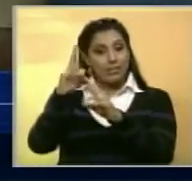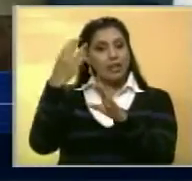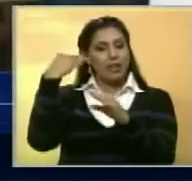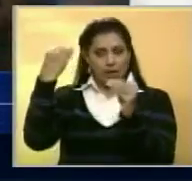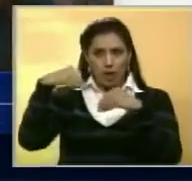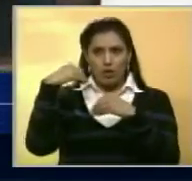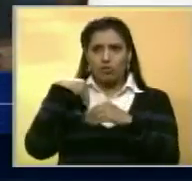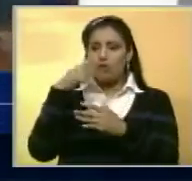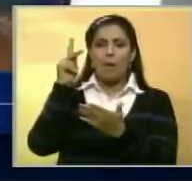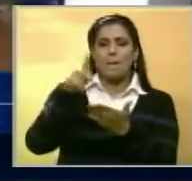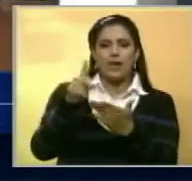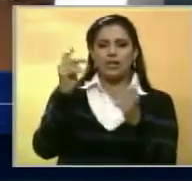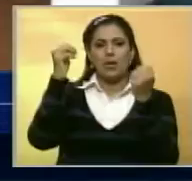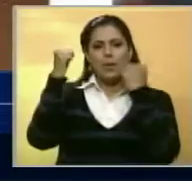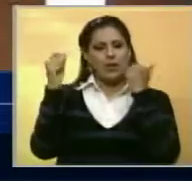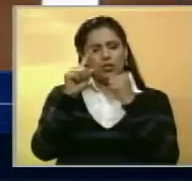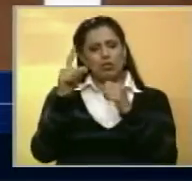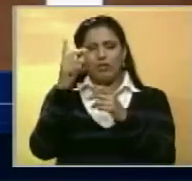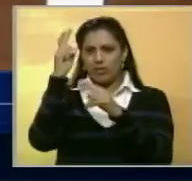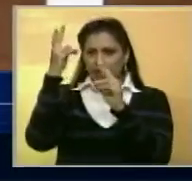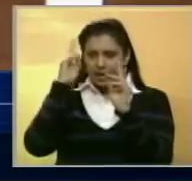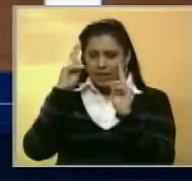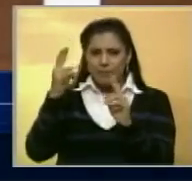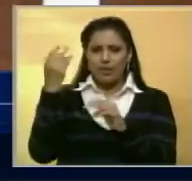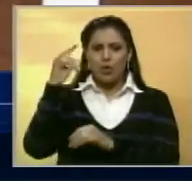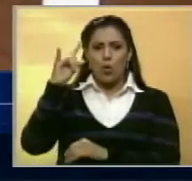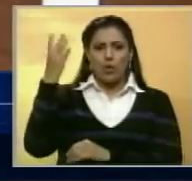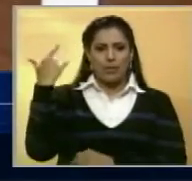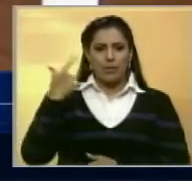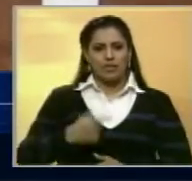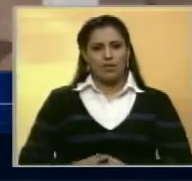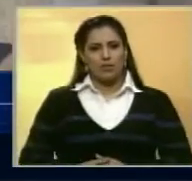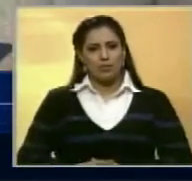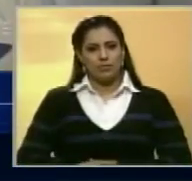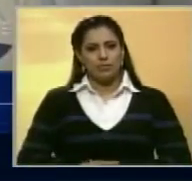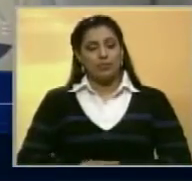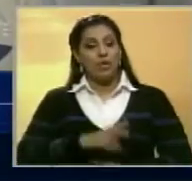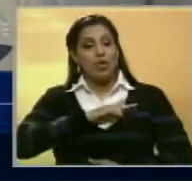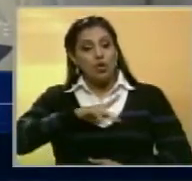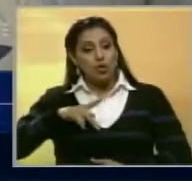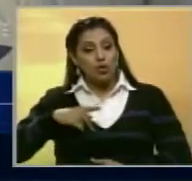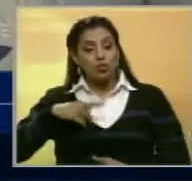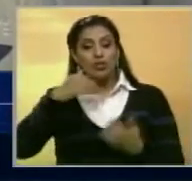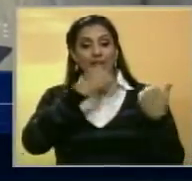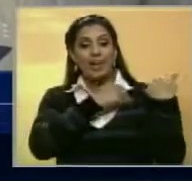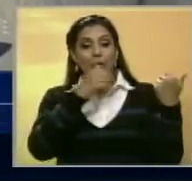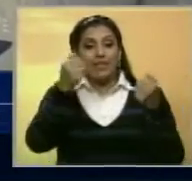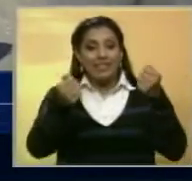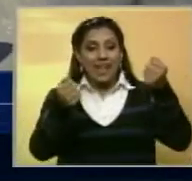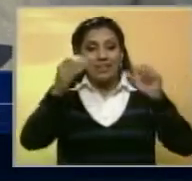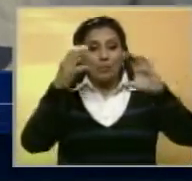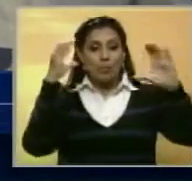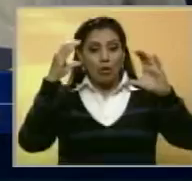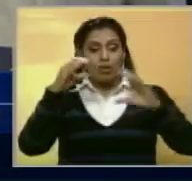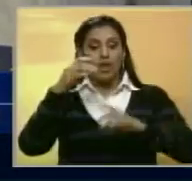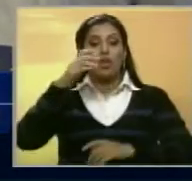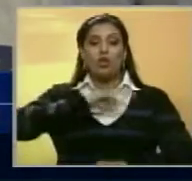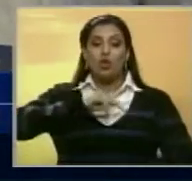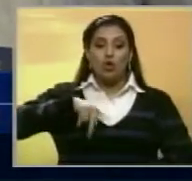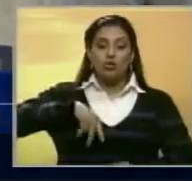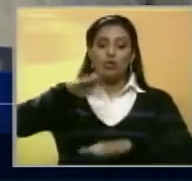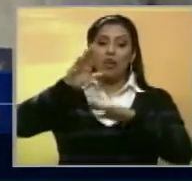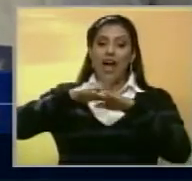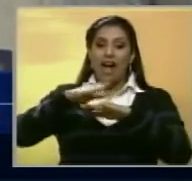acuerdo previo no participaron en la convocatoria a paro de este lunes pasado. Nosotros como voceros del transporte, los transportistas